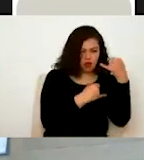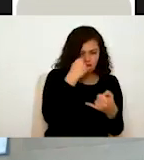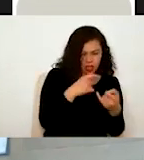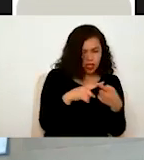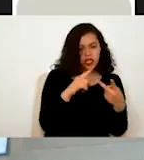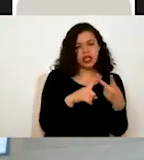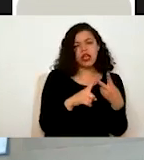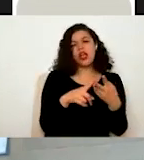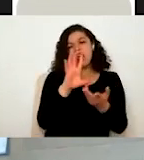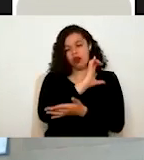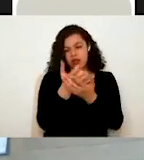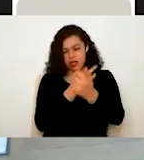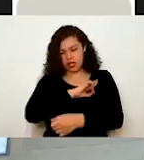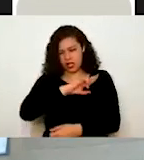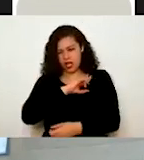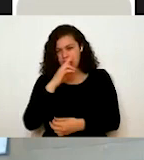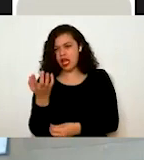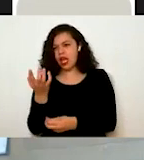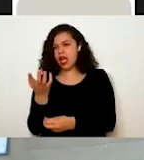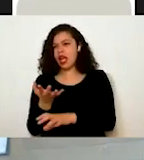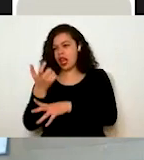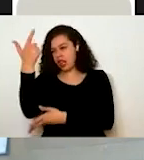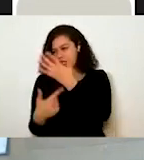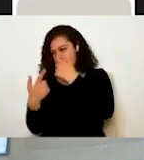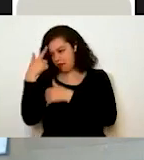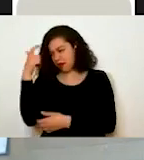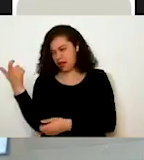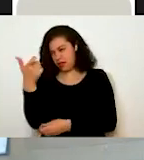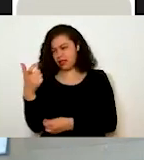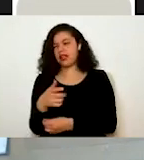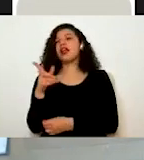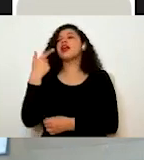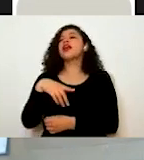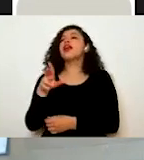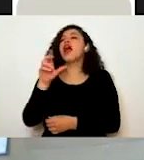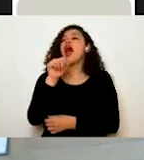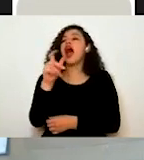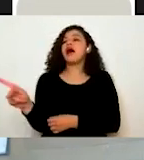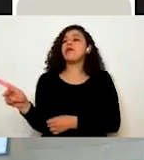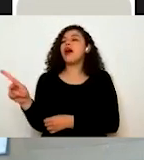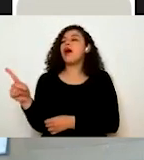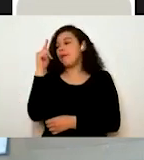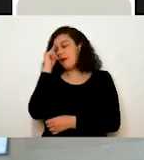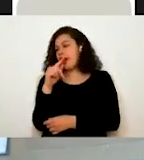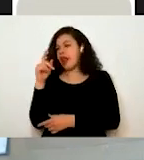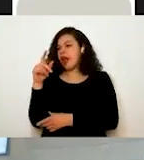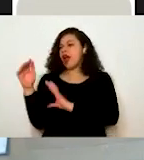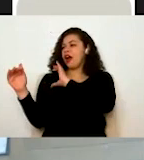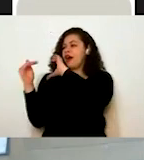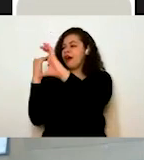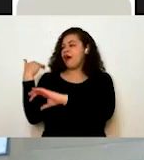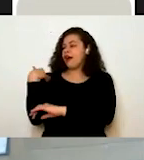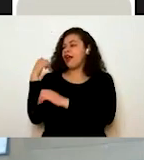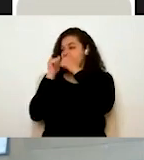contratos de arrendamiento, estados financieros y tenía, bueno, el, el, el, aplicación del buzón y, eh, de atención virtual, ¿no?